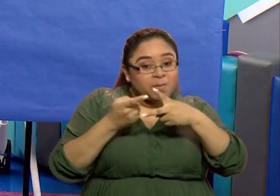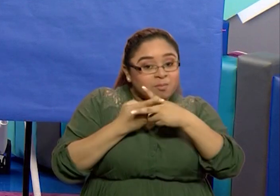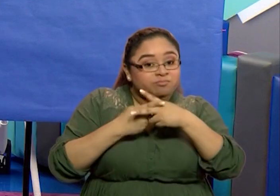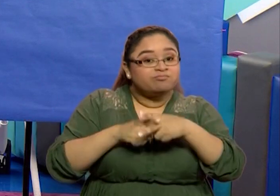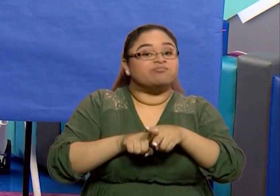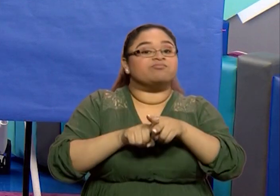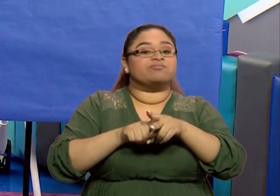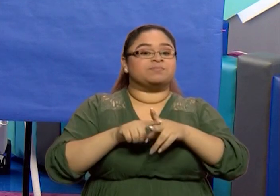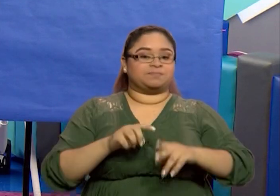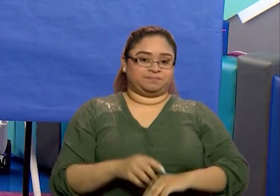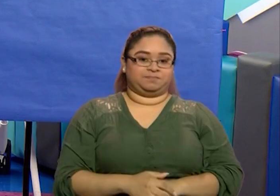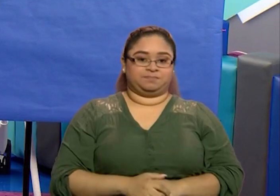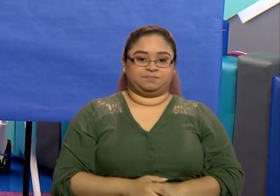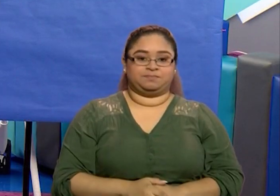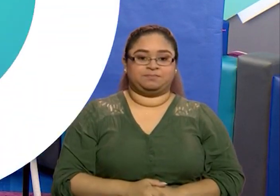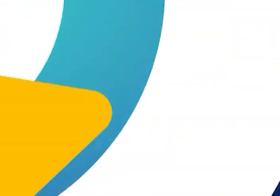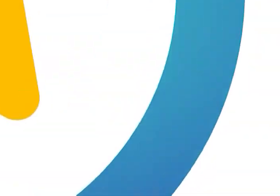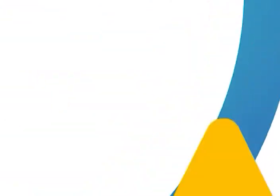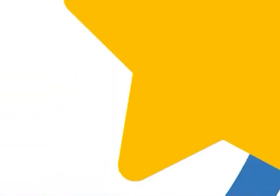con nuestra clase?